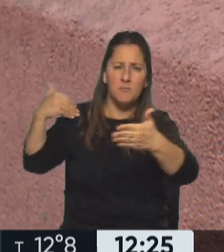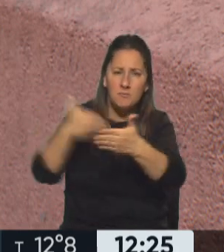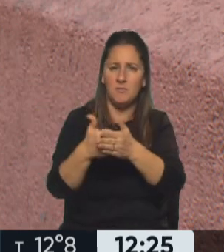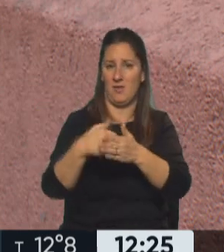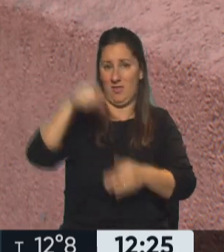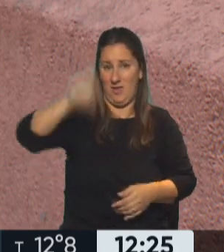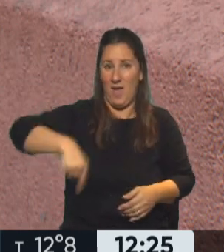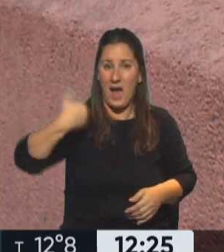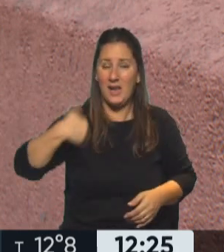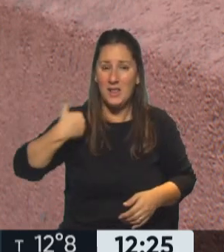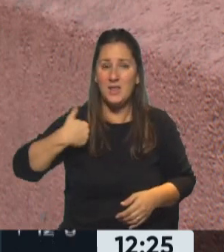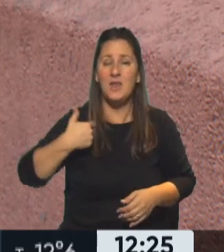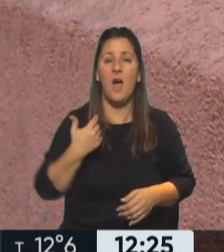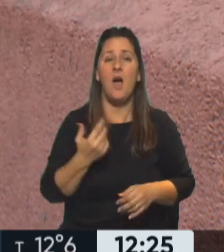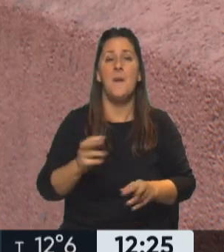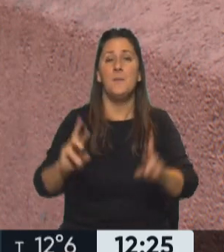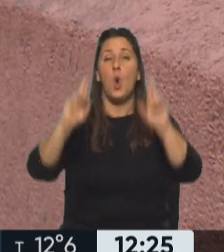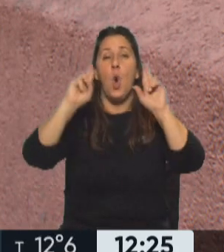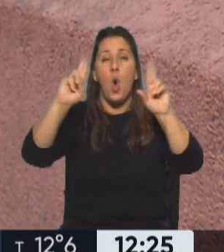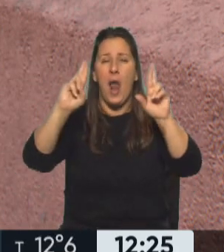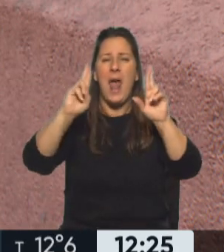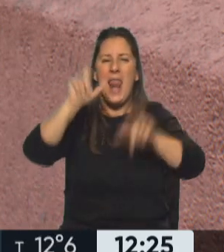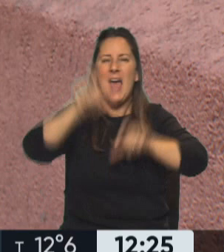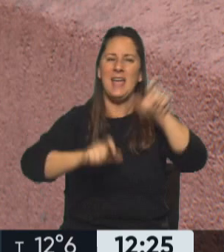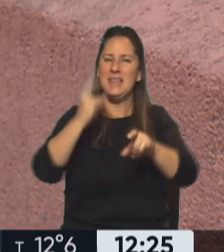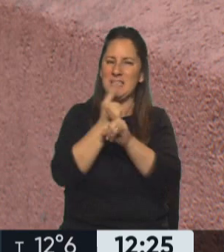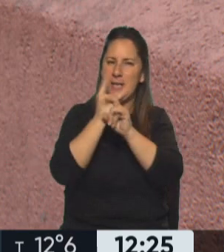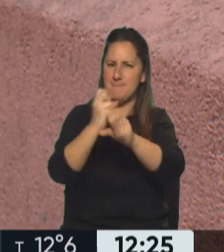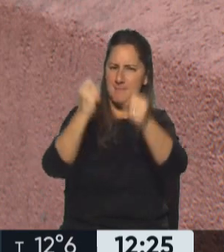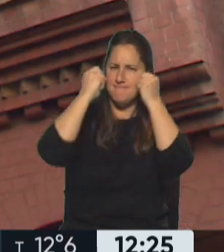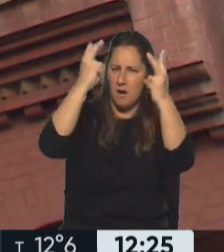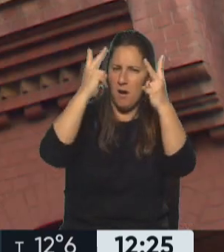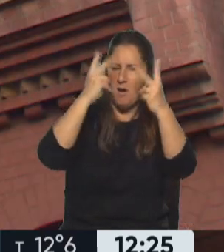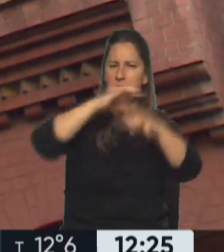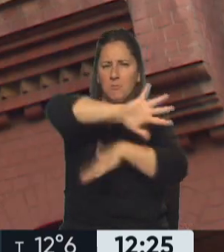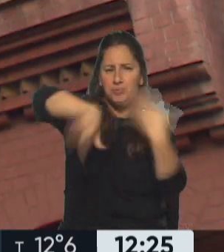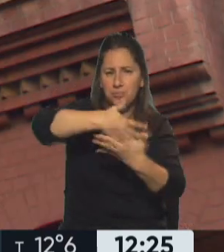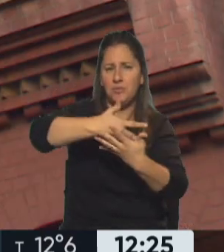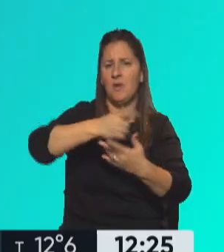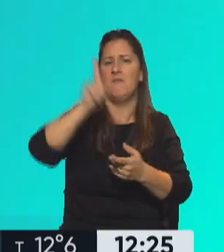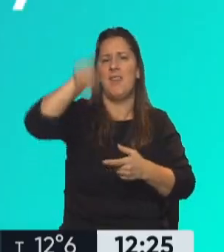nuestro país, ojalá hubiera habido una desobediencia de vida y nos hubiéramos evitado muchas desgracias.